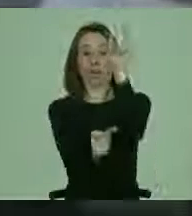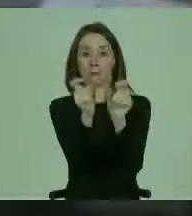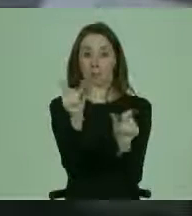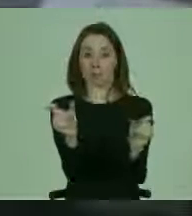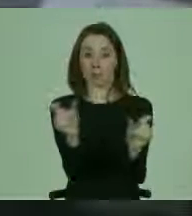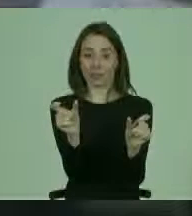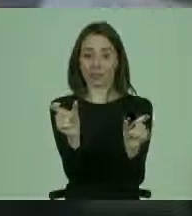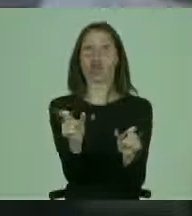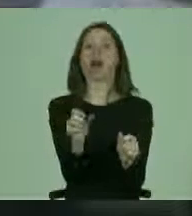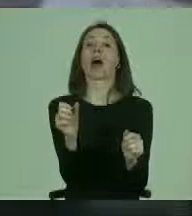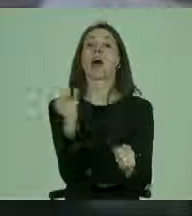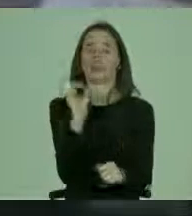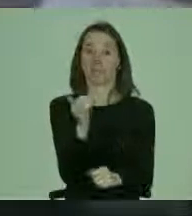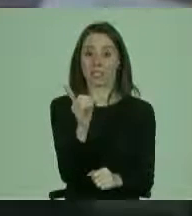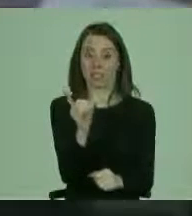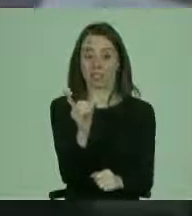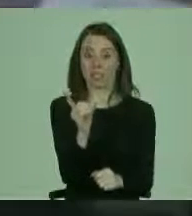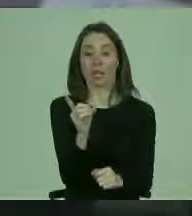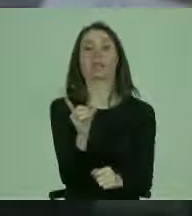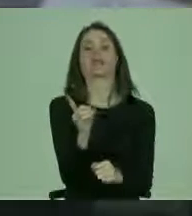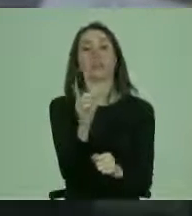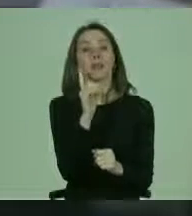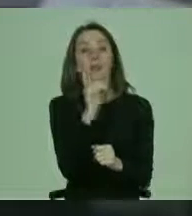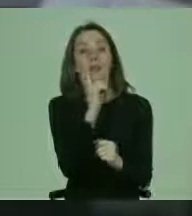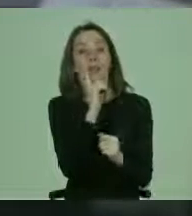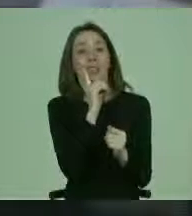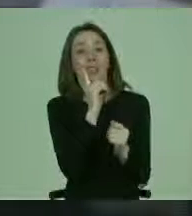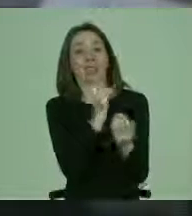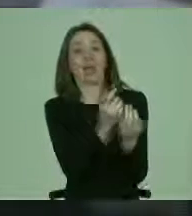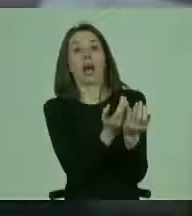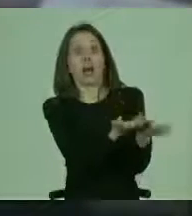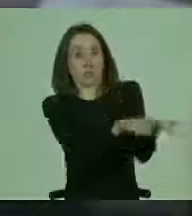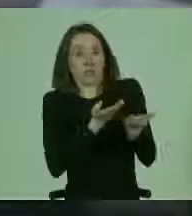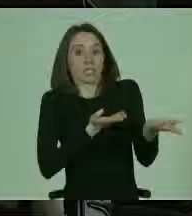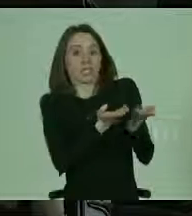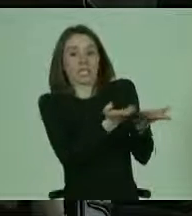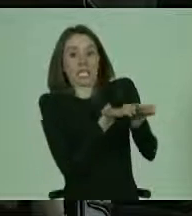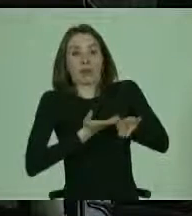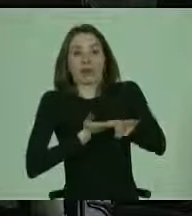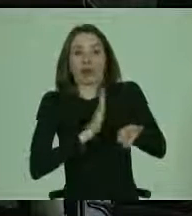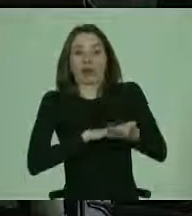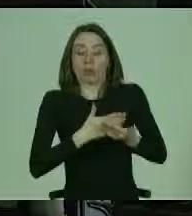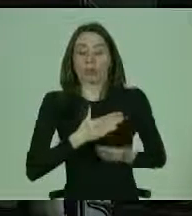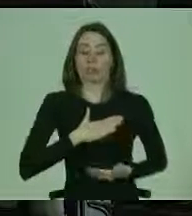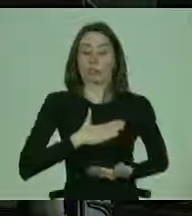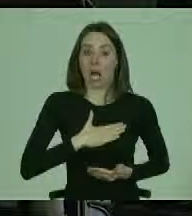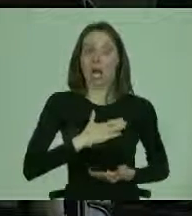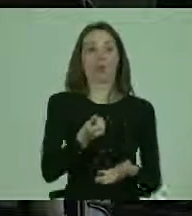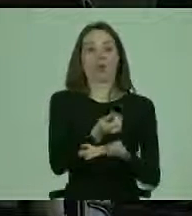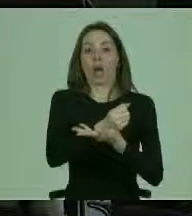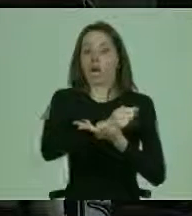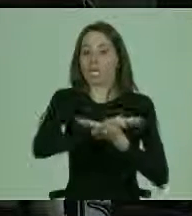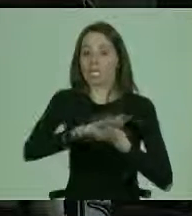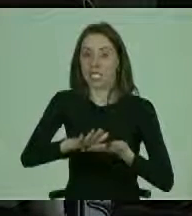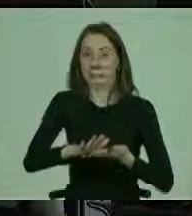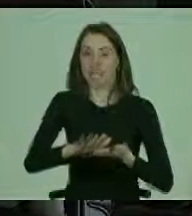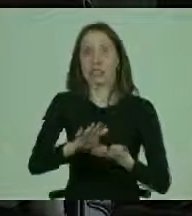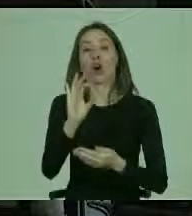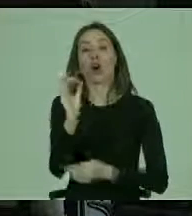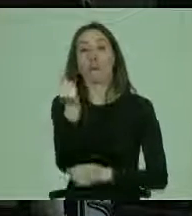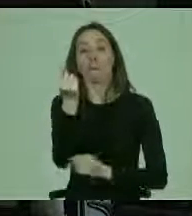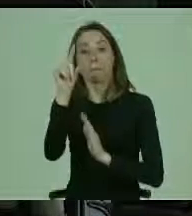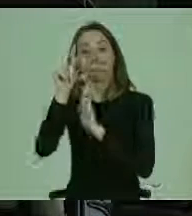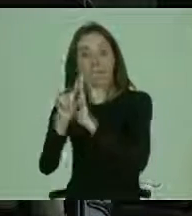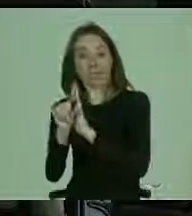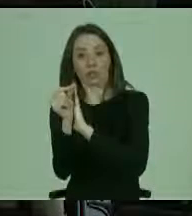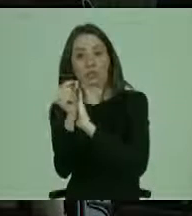con discapacidad tengan acceso a la prestación de servicios de salud de forma gratuita o a precios